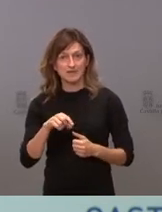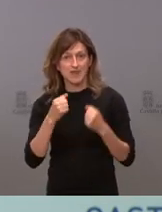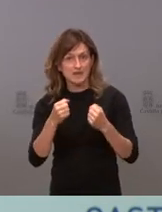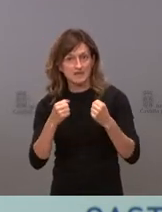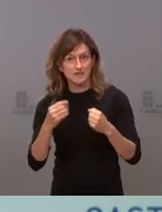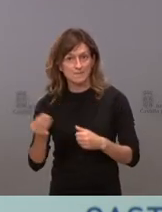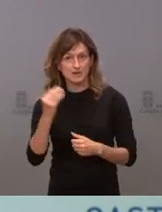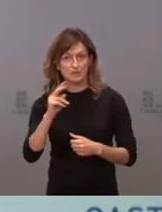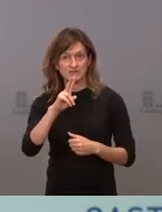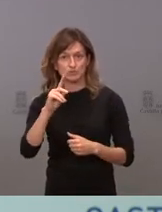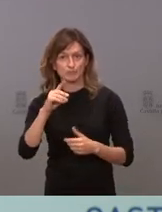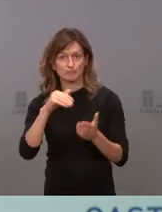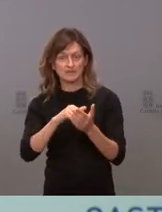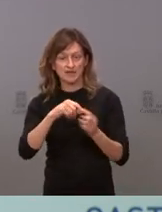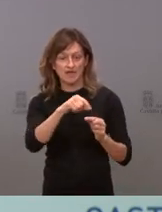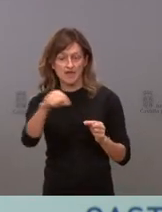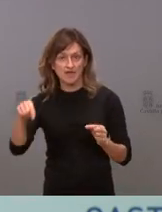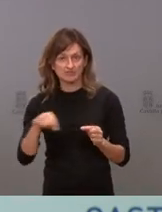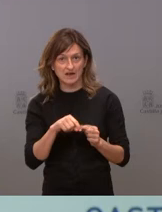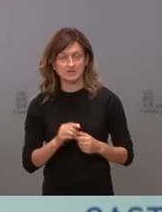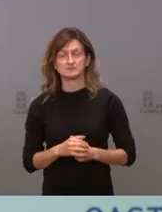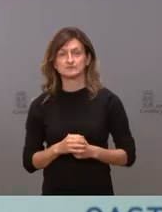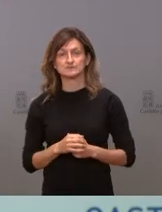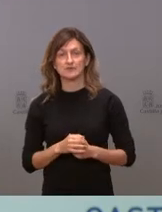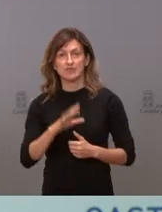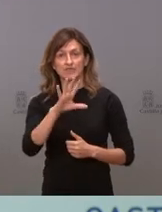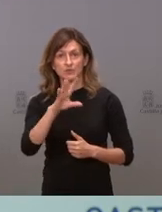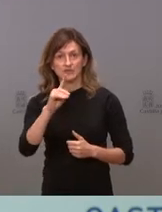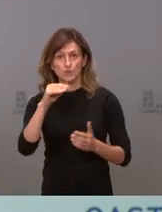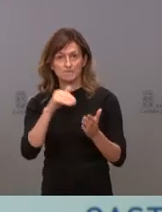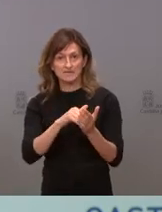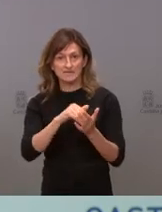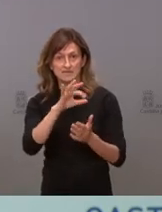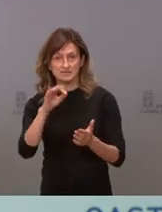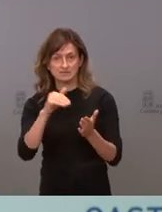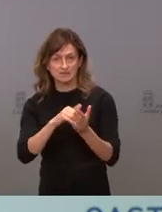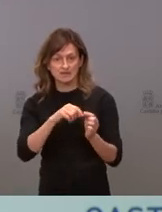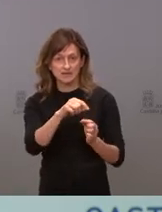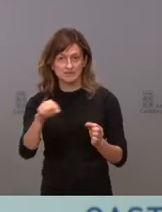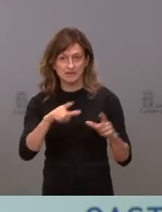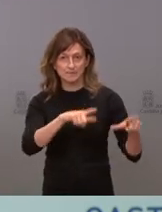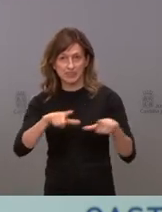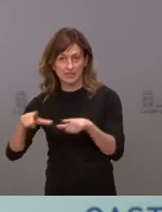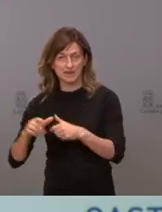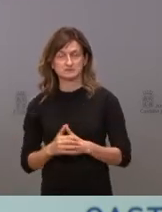regadíos en más de 21.400 hectáreas. Iniciadas 51.500 hectáreas de concentración parcelaria.